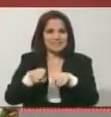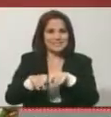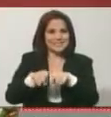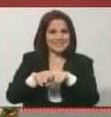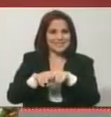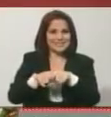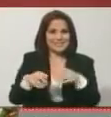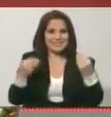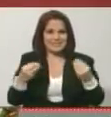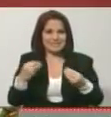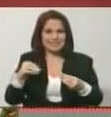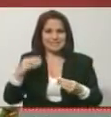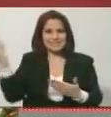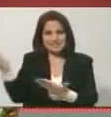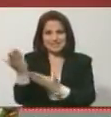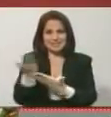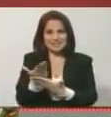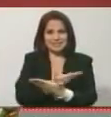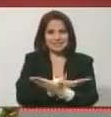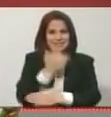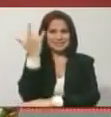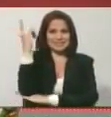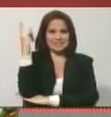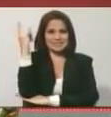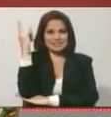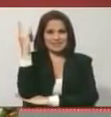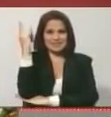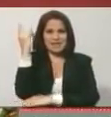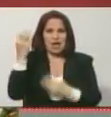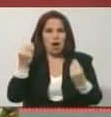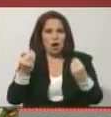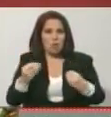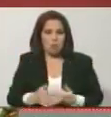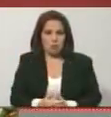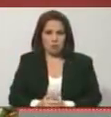Están cortando las matas de Chaguaramo. Que inmorales son, ¿vale?